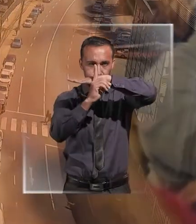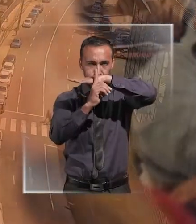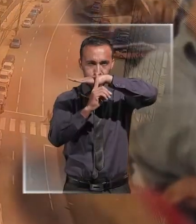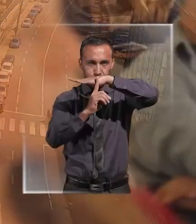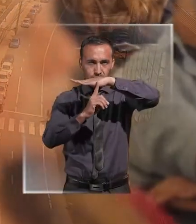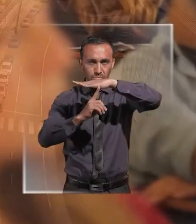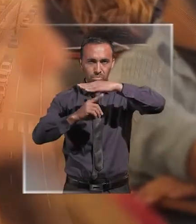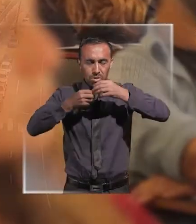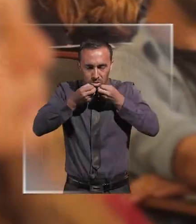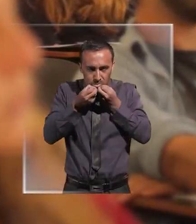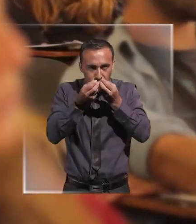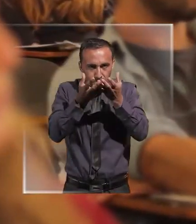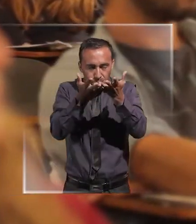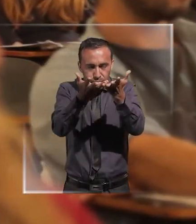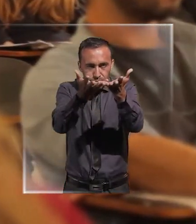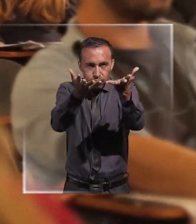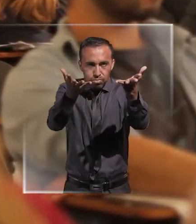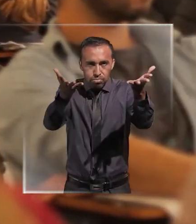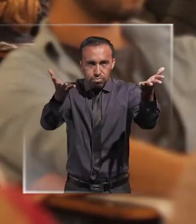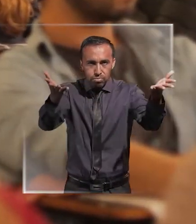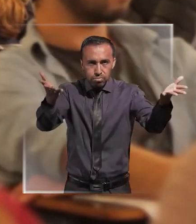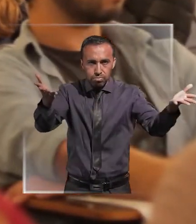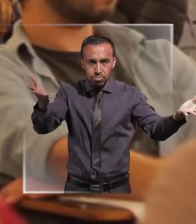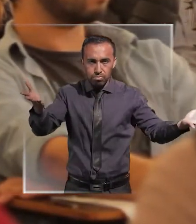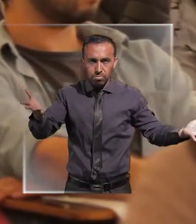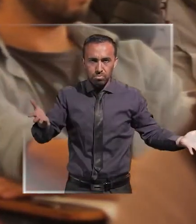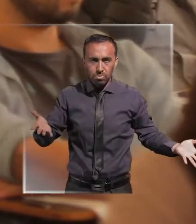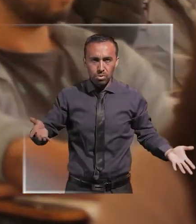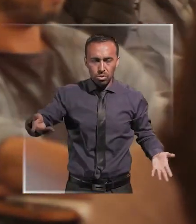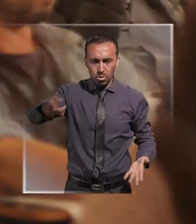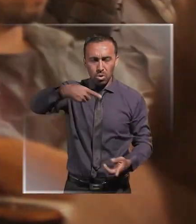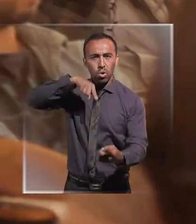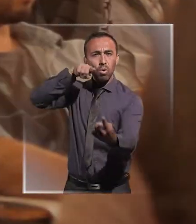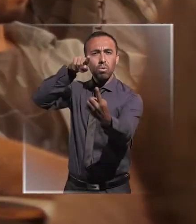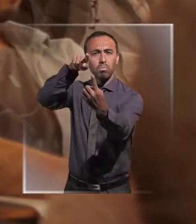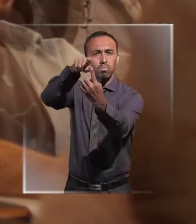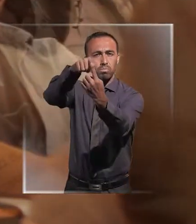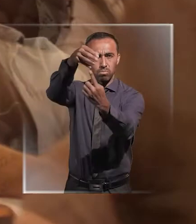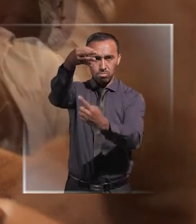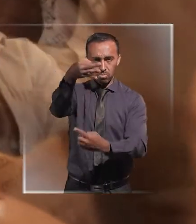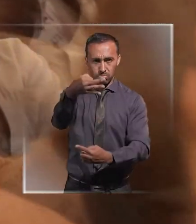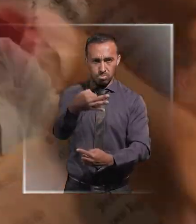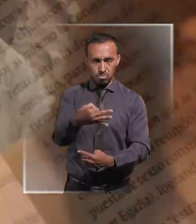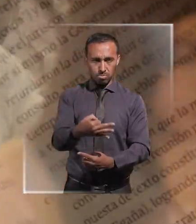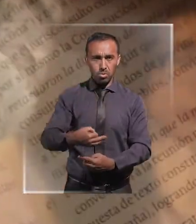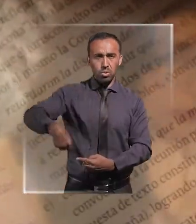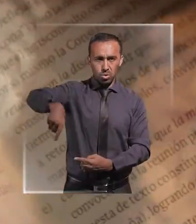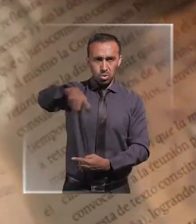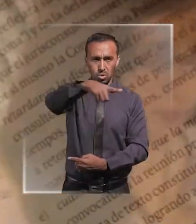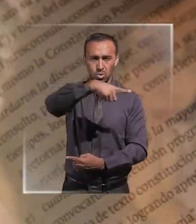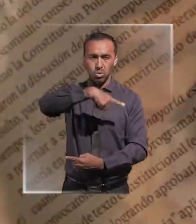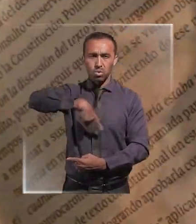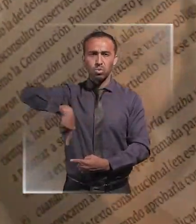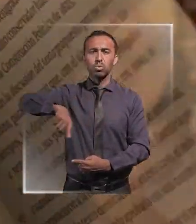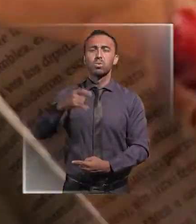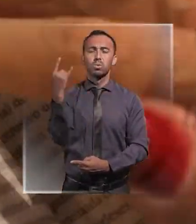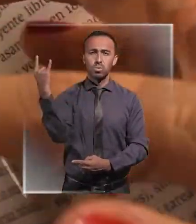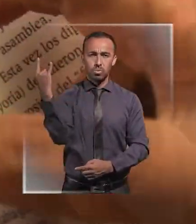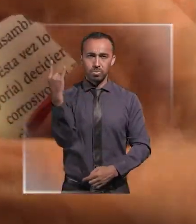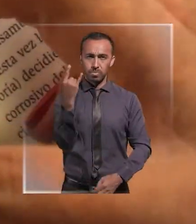Proclamando nuestro nombre ideal, somos la